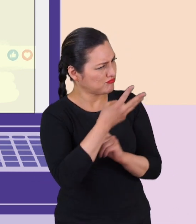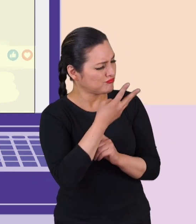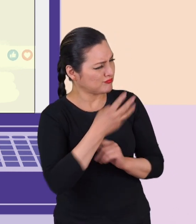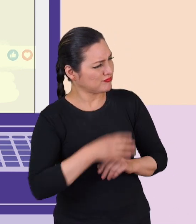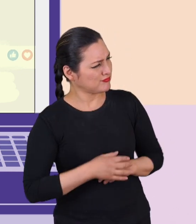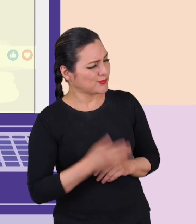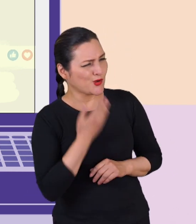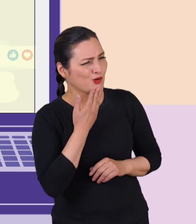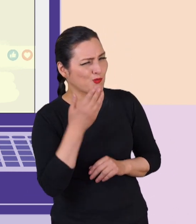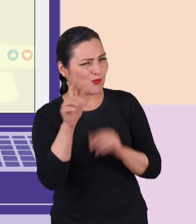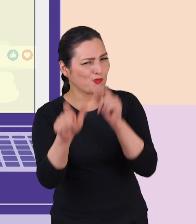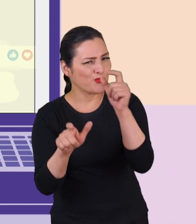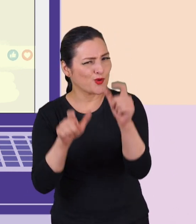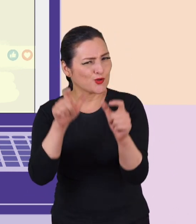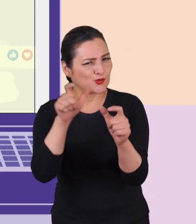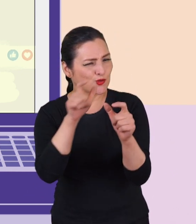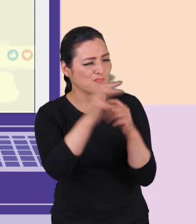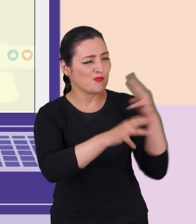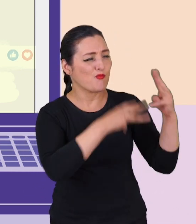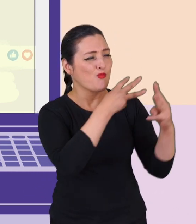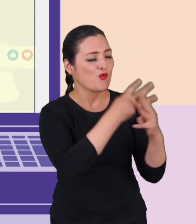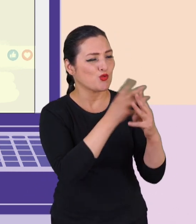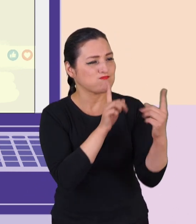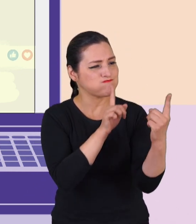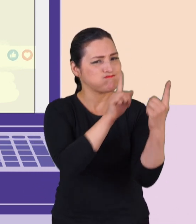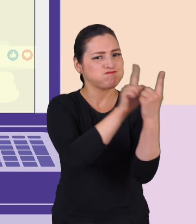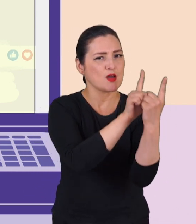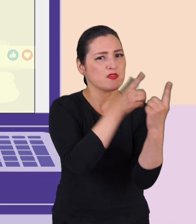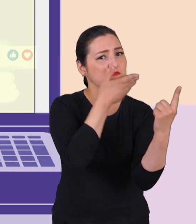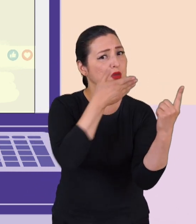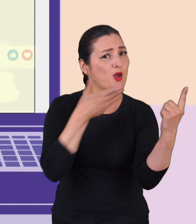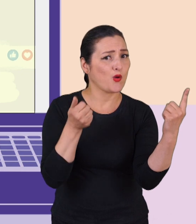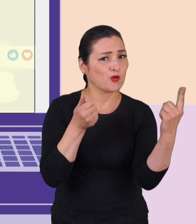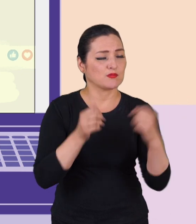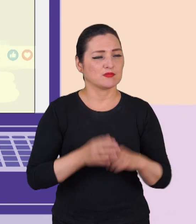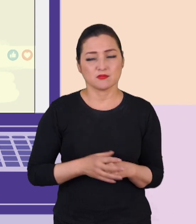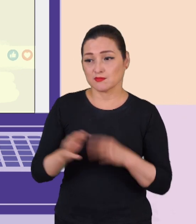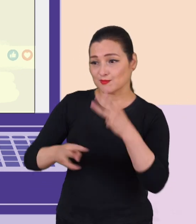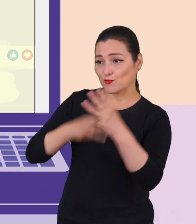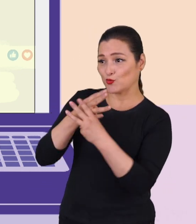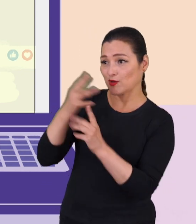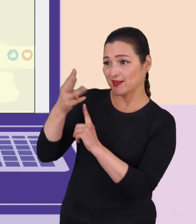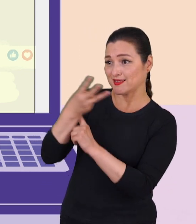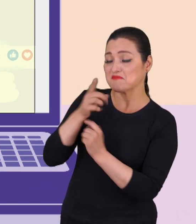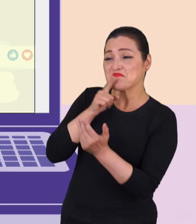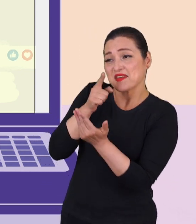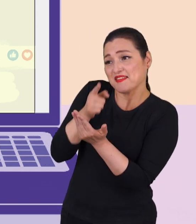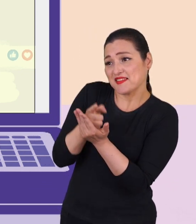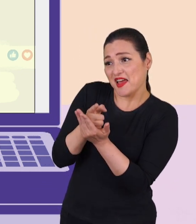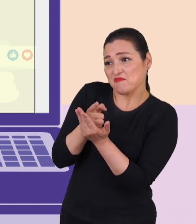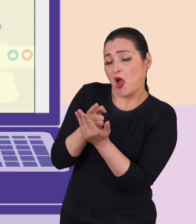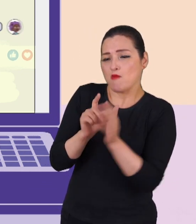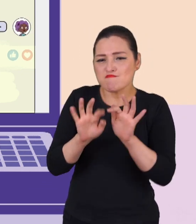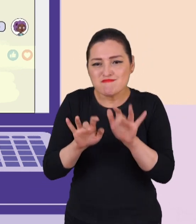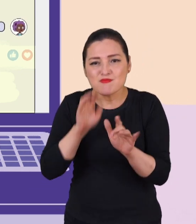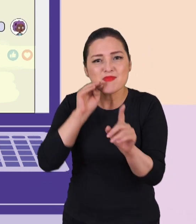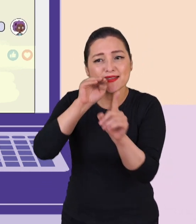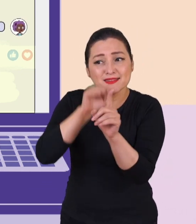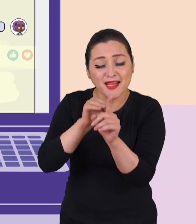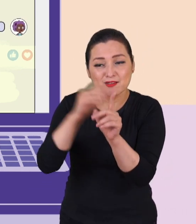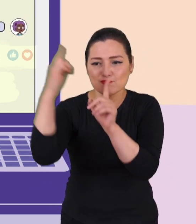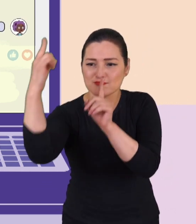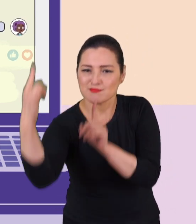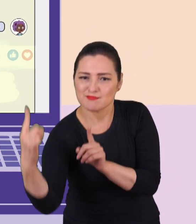relacionarse con la gente en el mundo real? El mundo virtual también es real, Juli. Detrás del mundo digital hay personas de verdad.